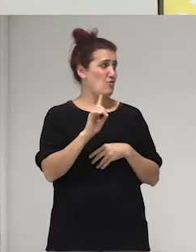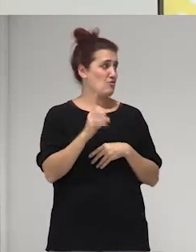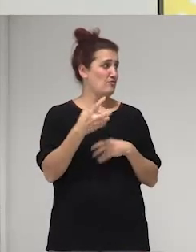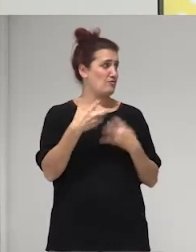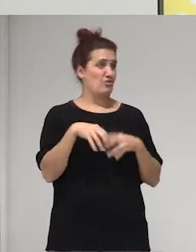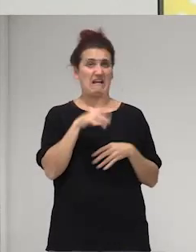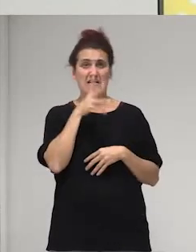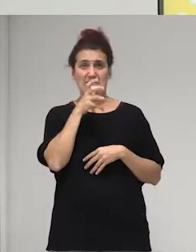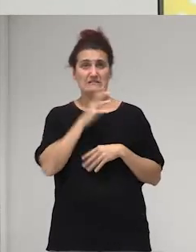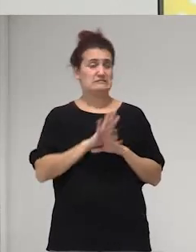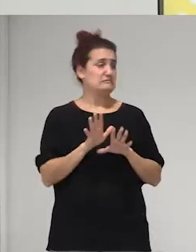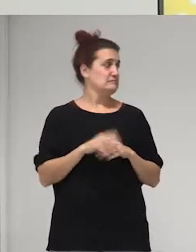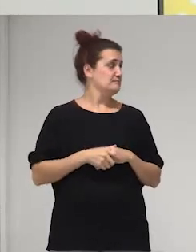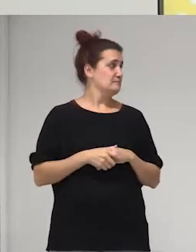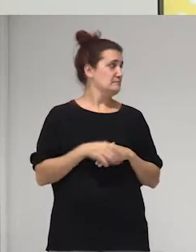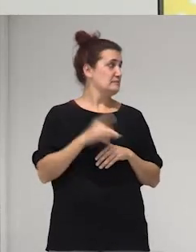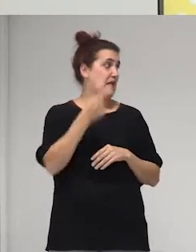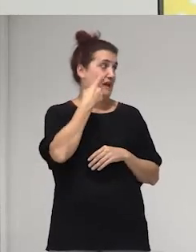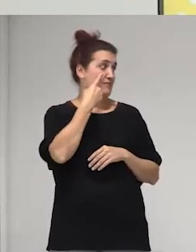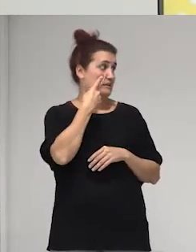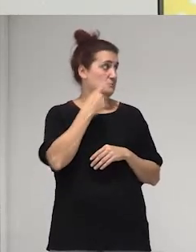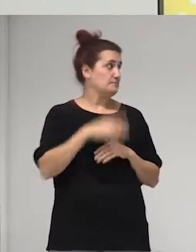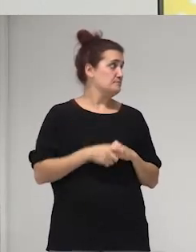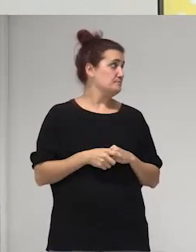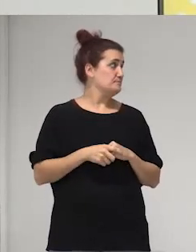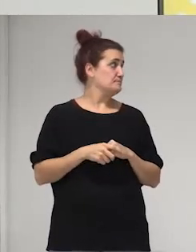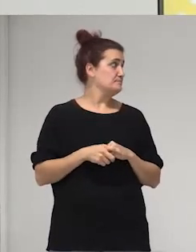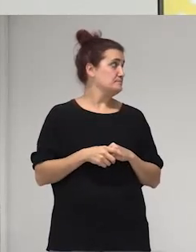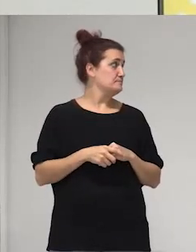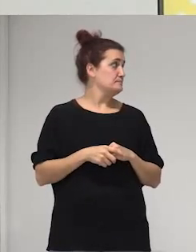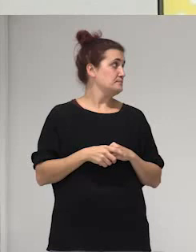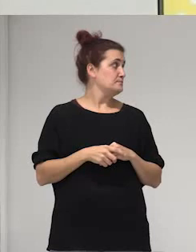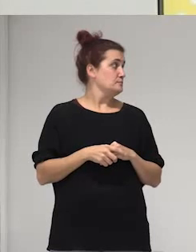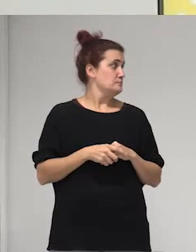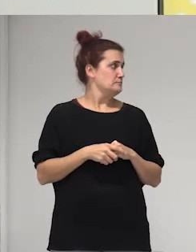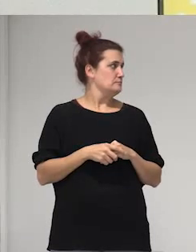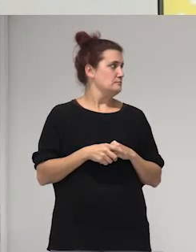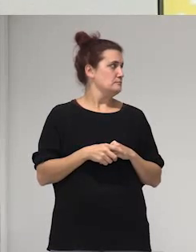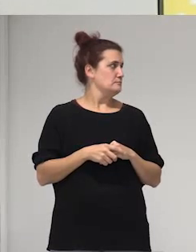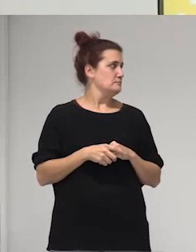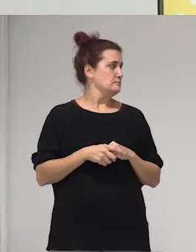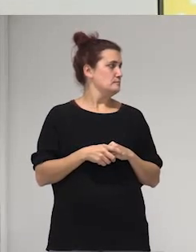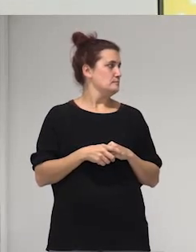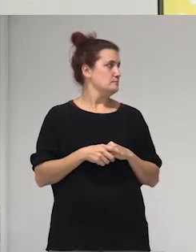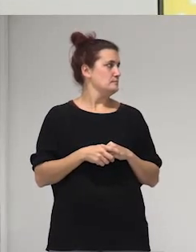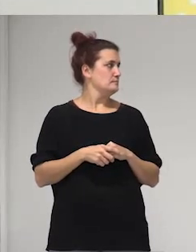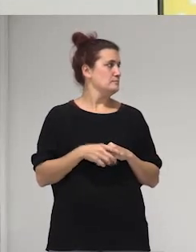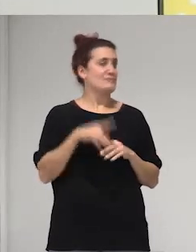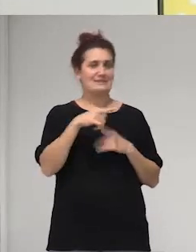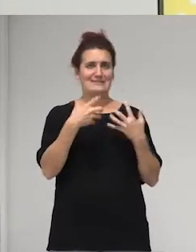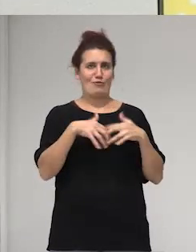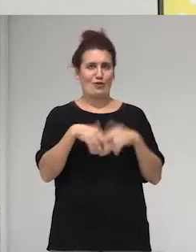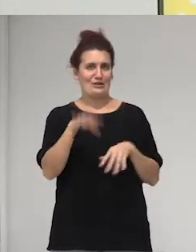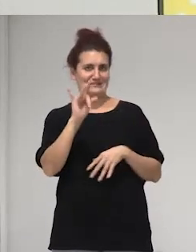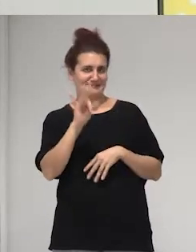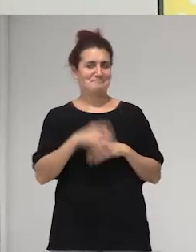si que no es si ese funciona